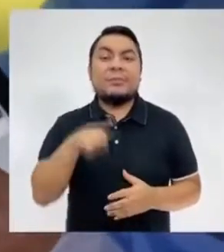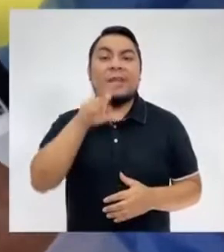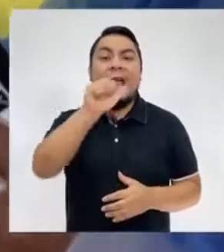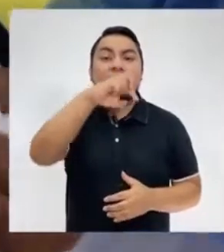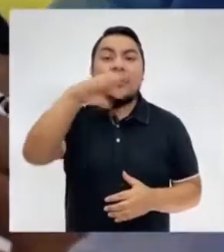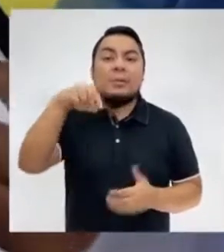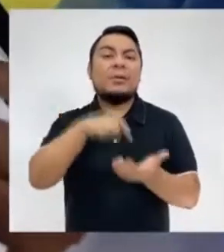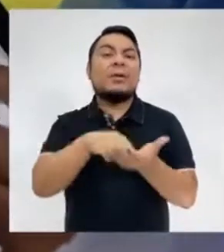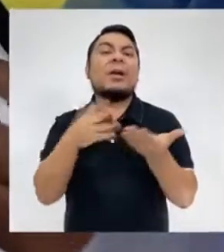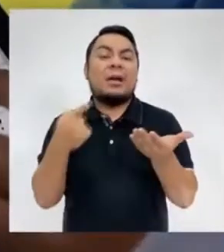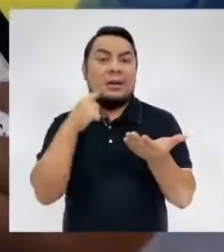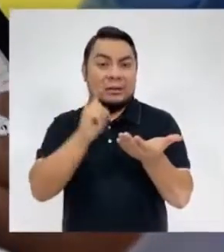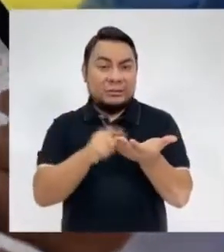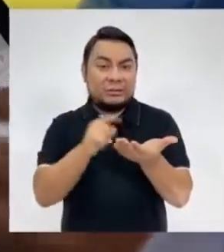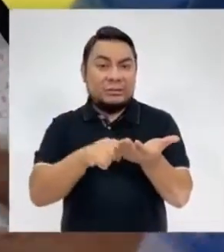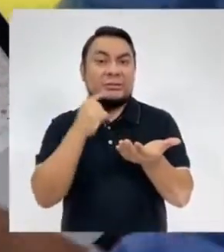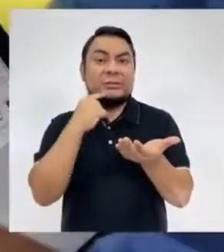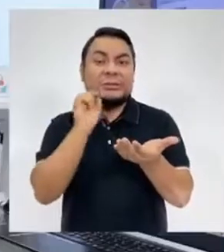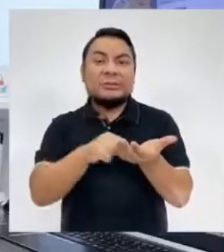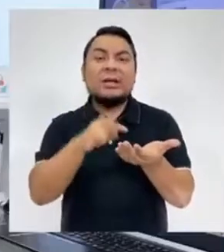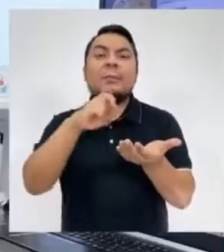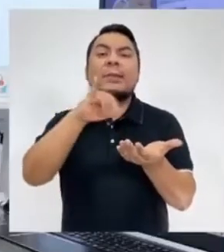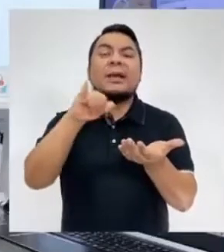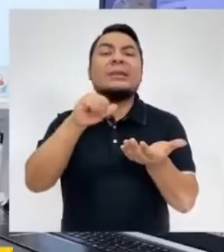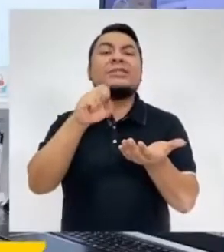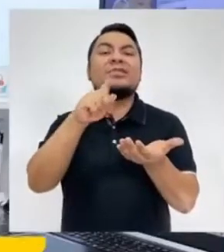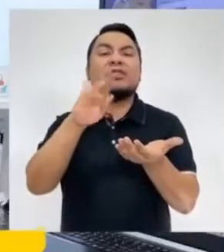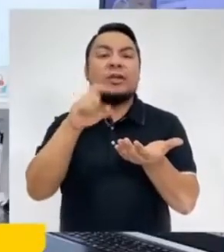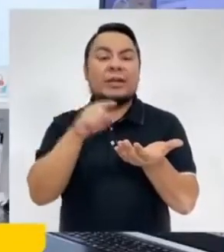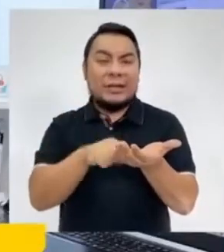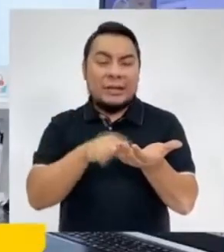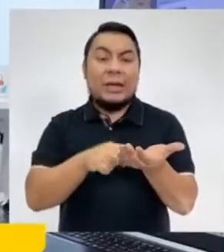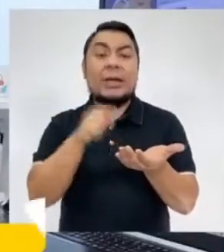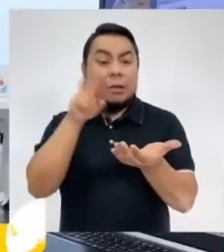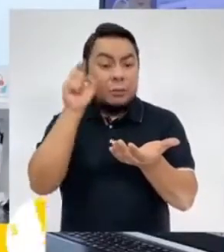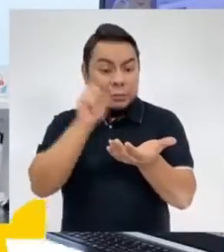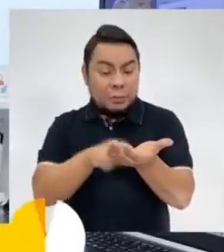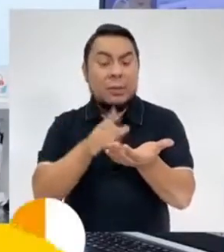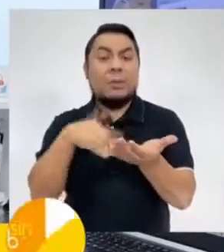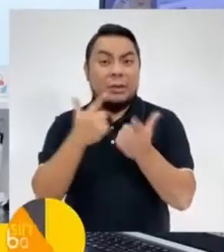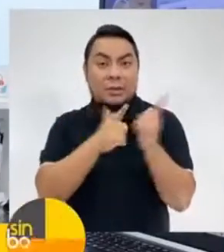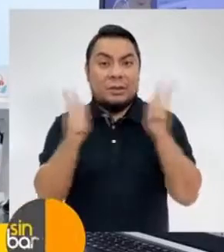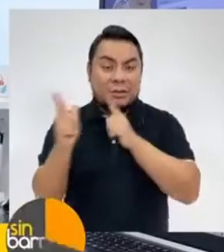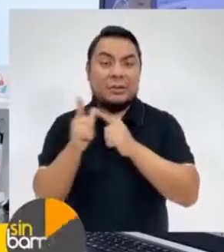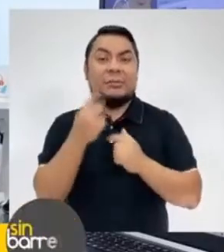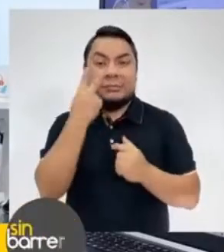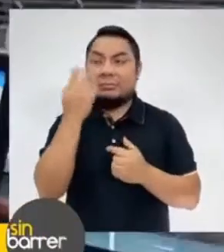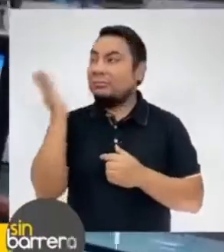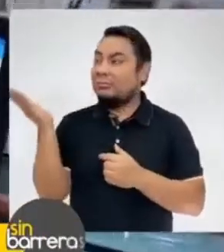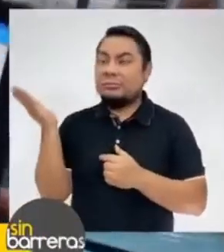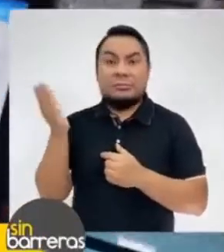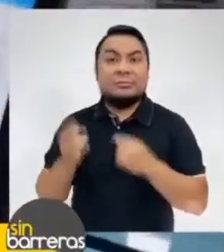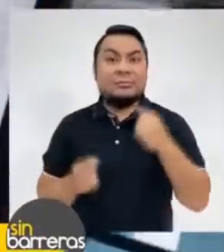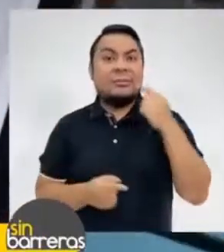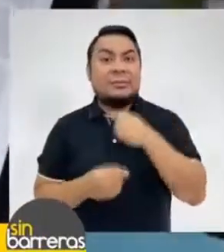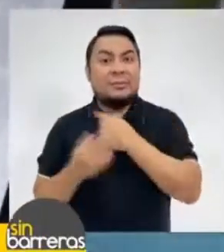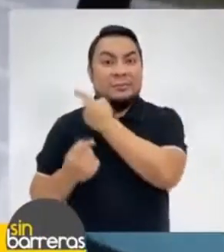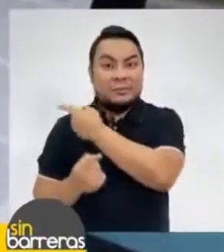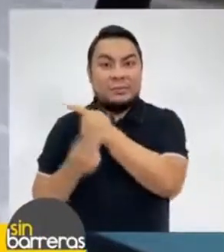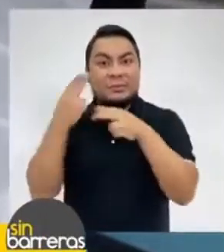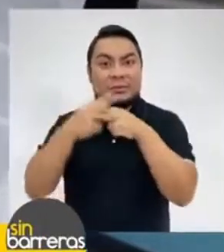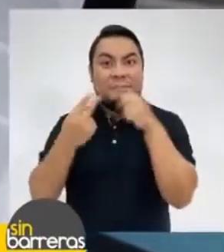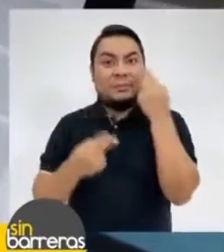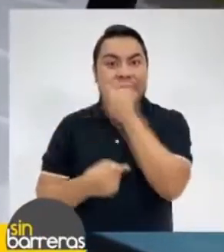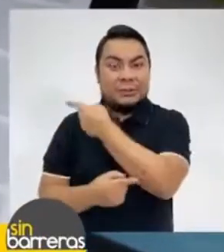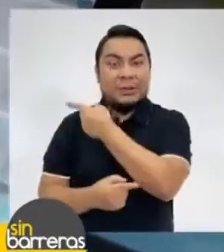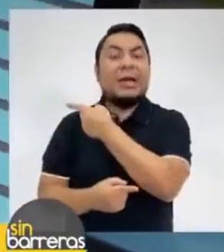La aplicación la pueden encontrar en Play Store nos buscan como Tinitus Perú y ahí van a obtener disponible la aplicación adicionalmente siempre que